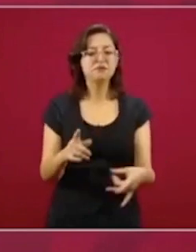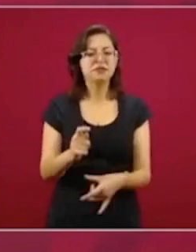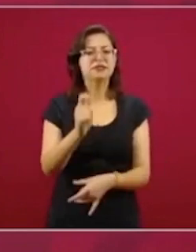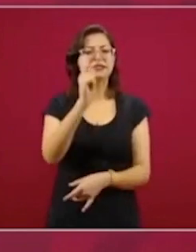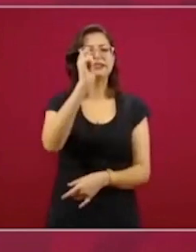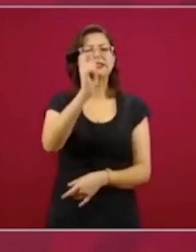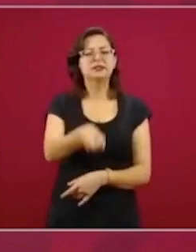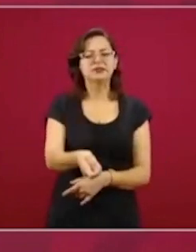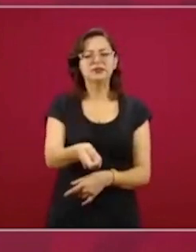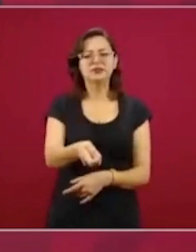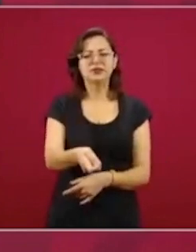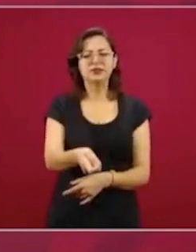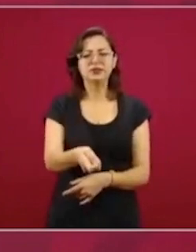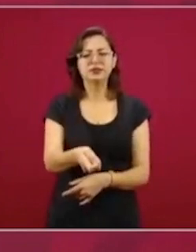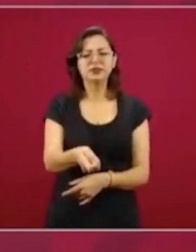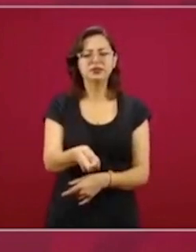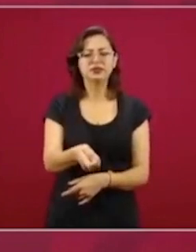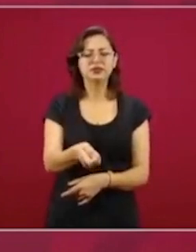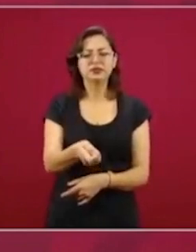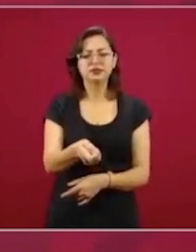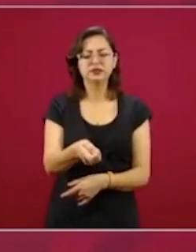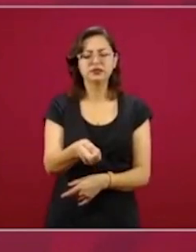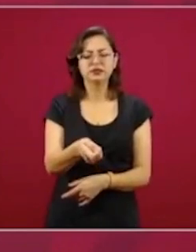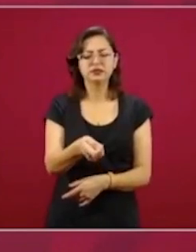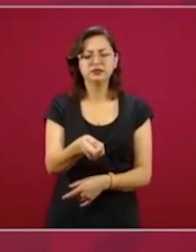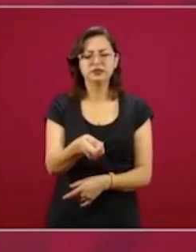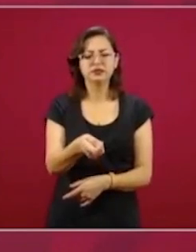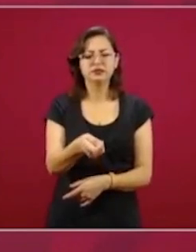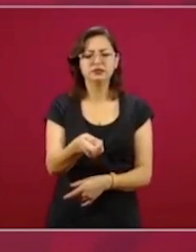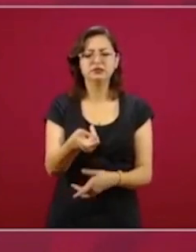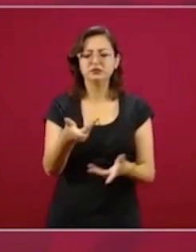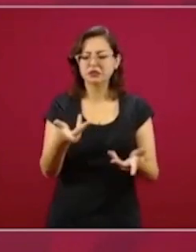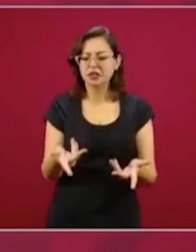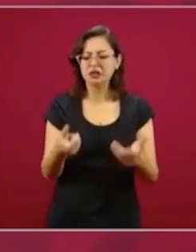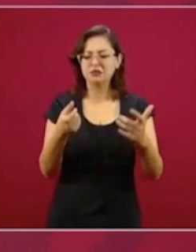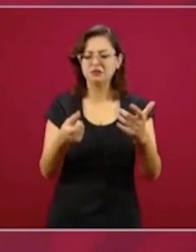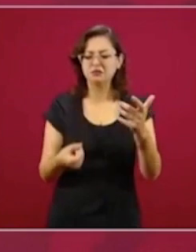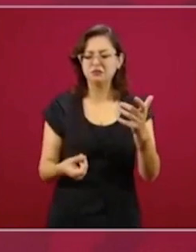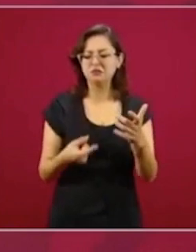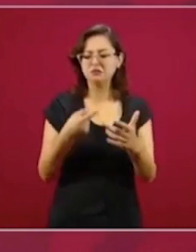este sistema